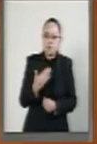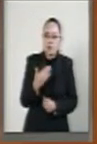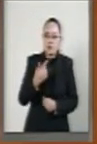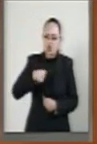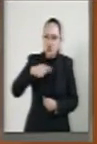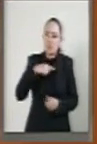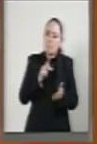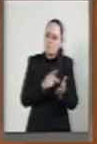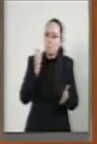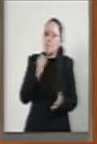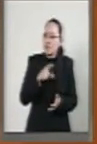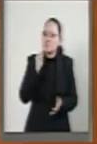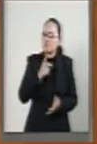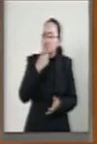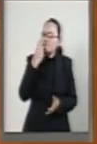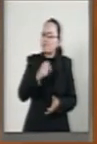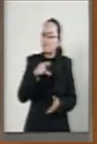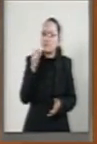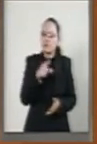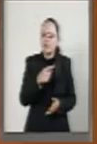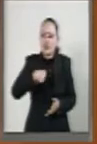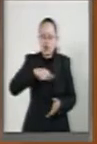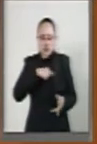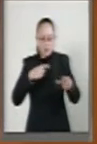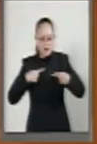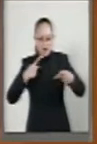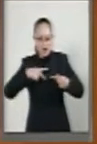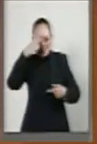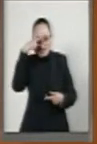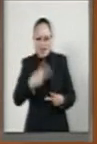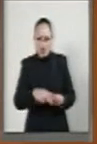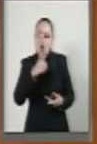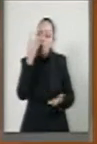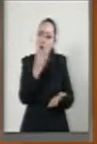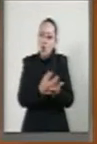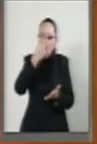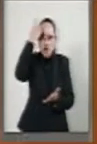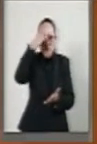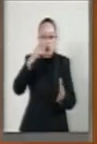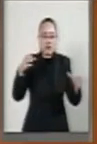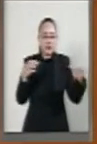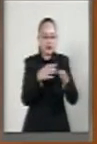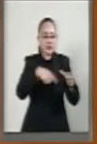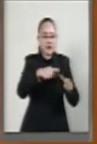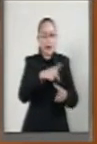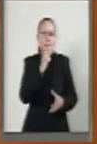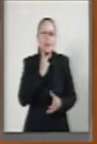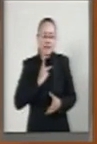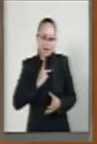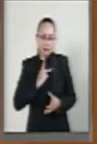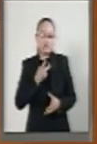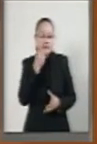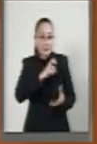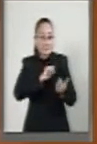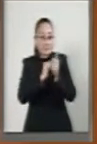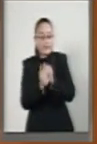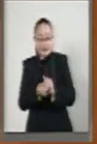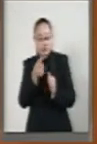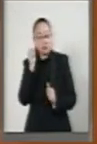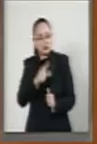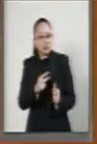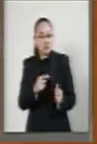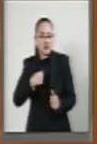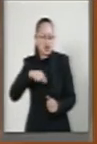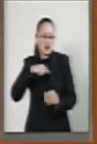repetirlos. Los mexicanos seremos los únicos dueños de las reservas petroleras y de sus rentas. Lo decimos